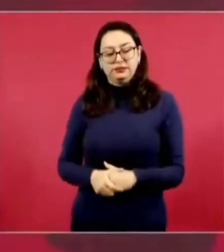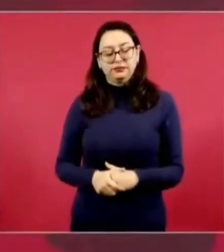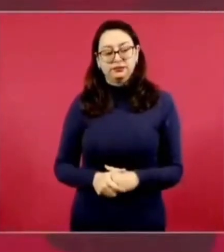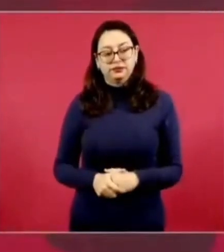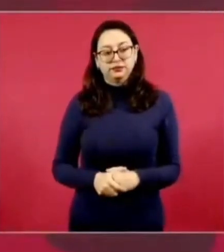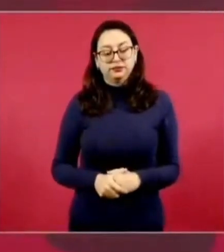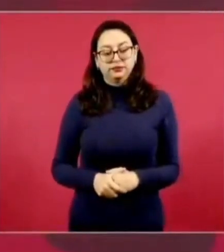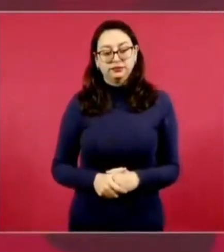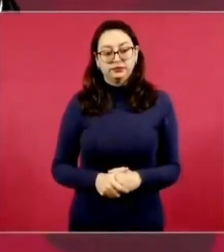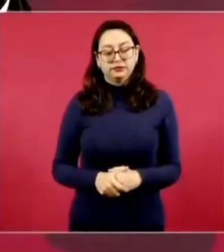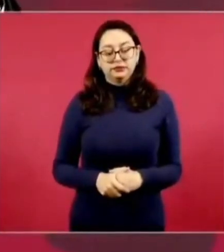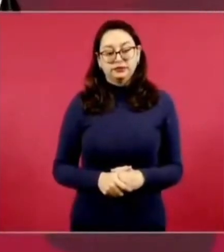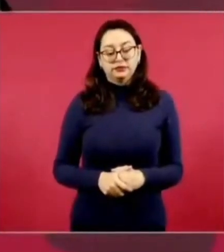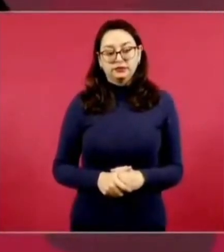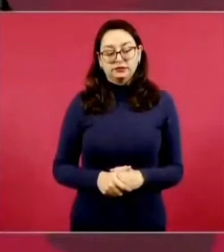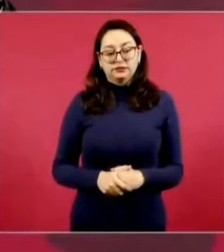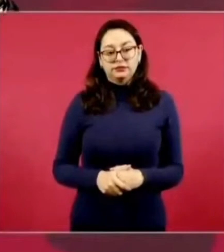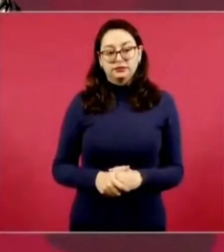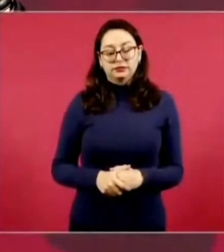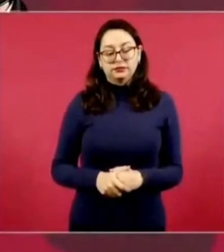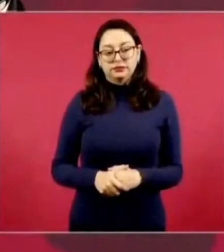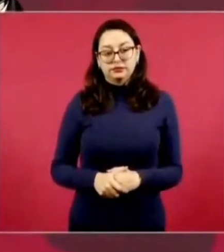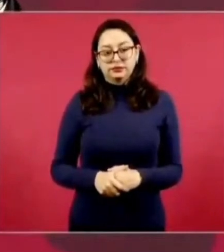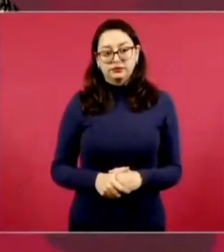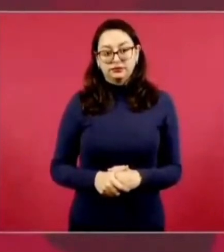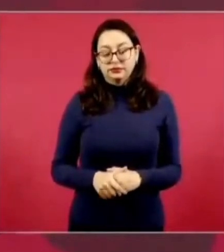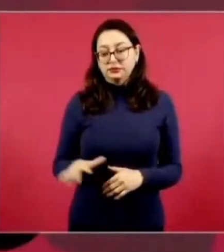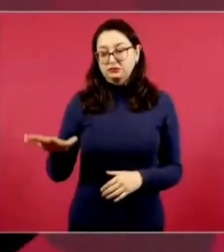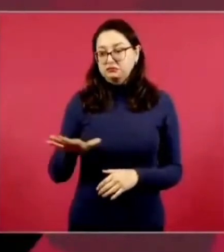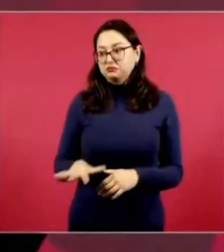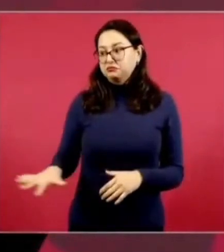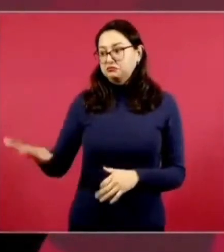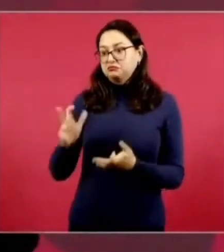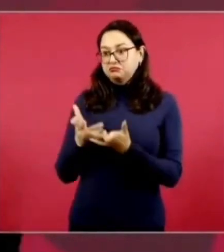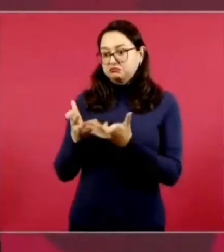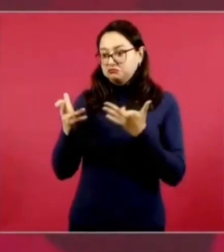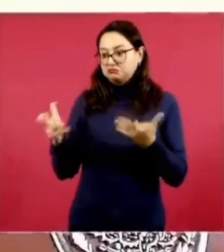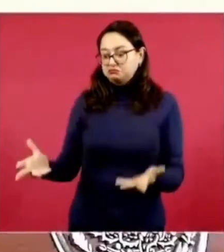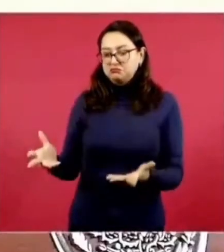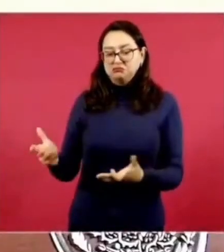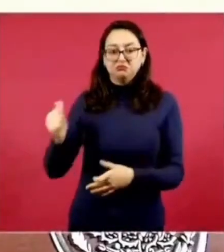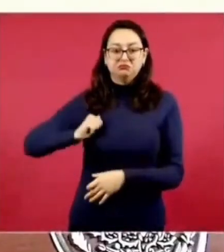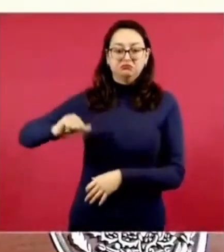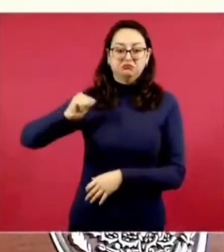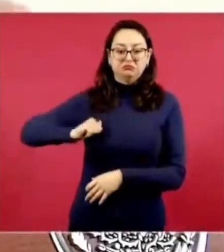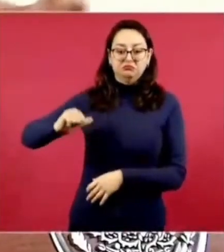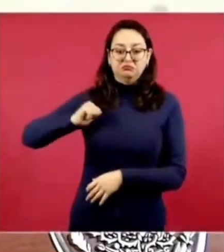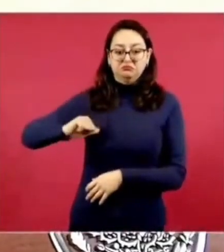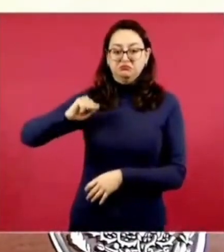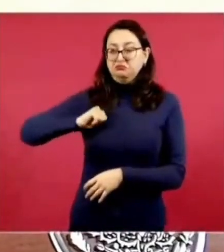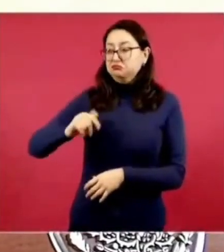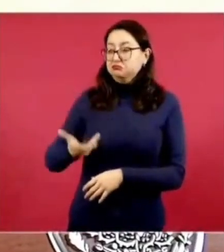que era una zona que no estaba habitada era como un ranchito